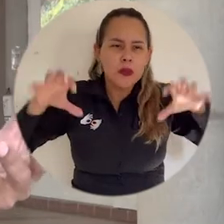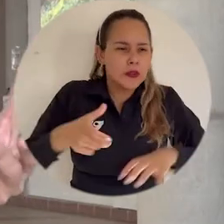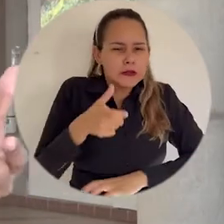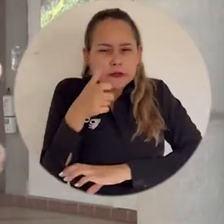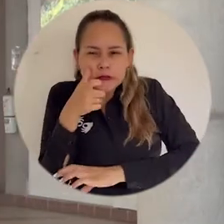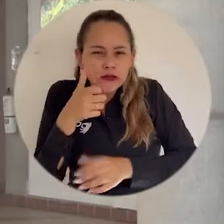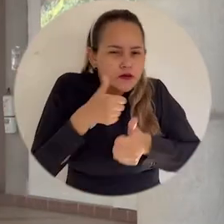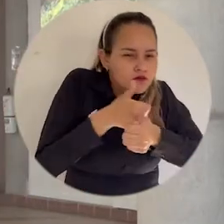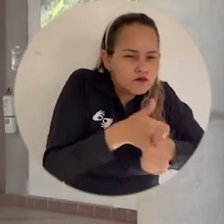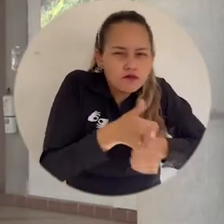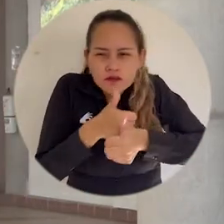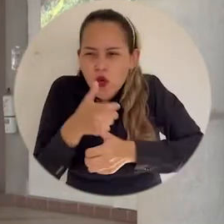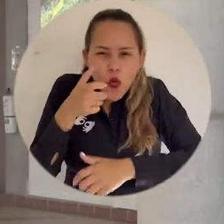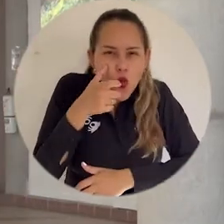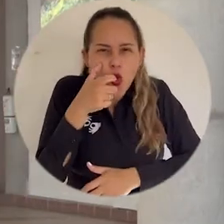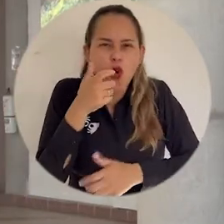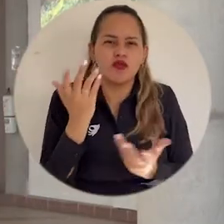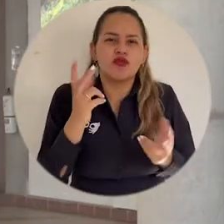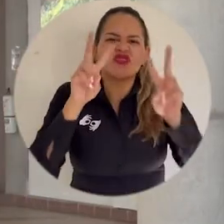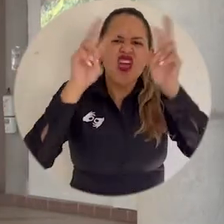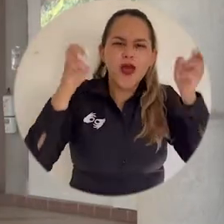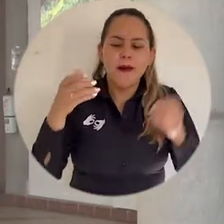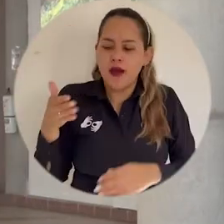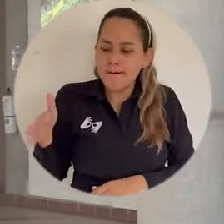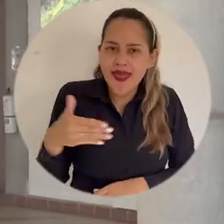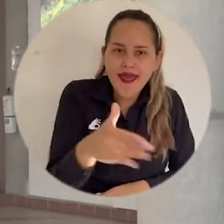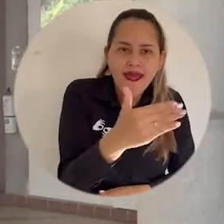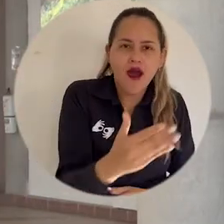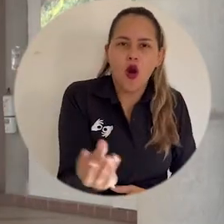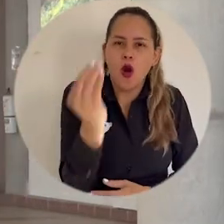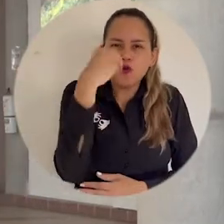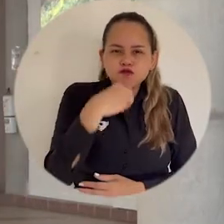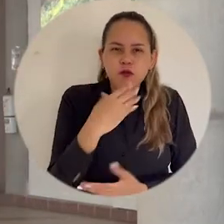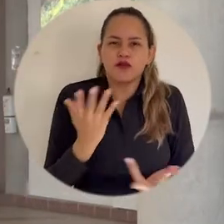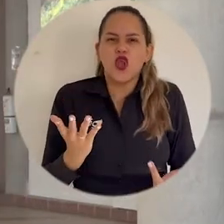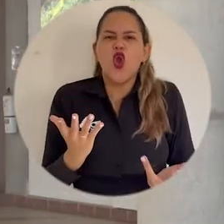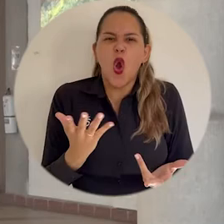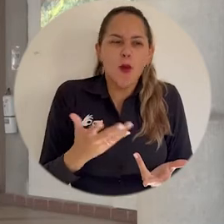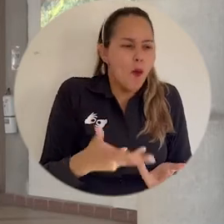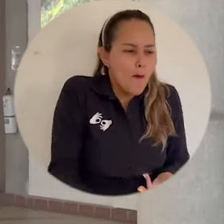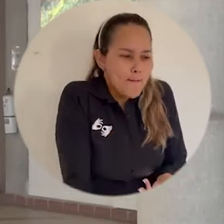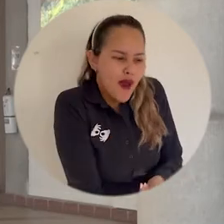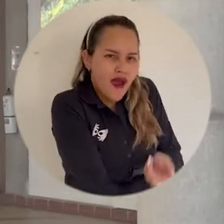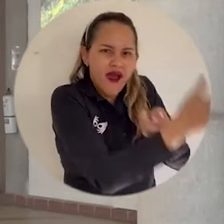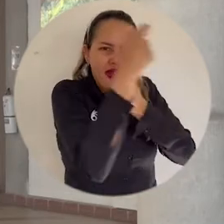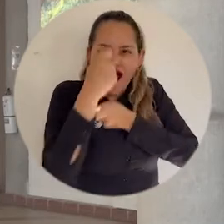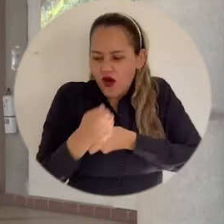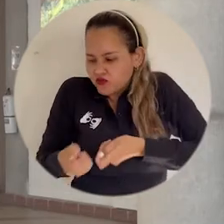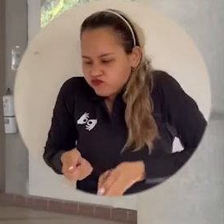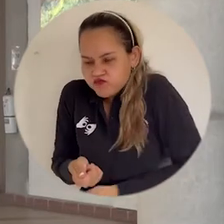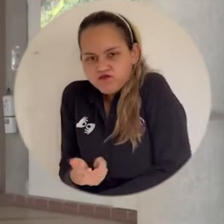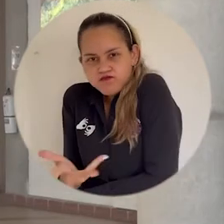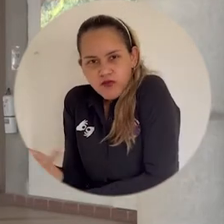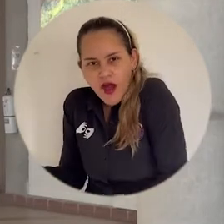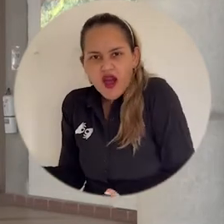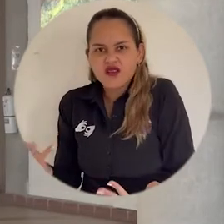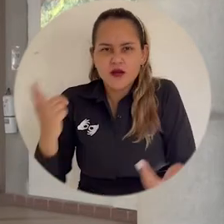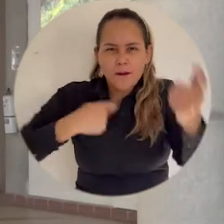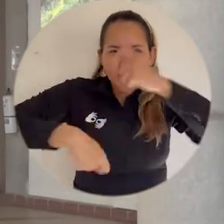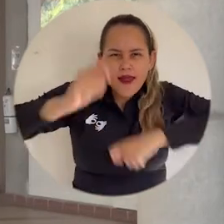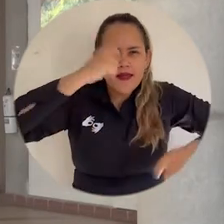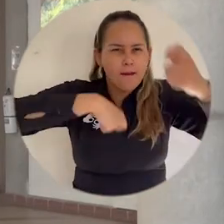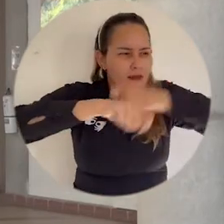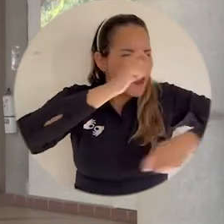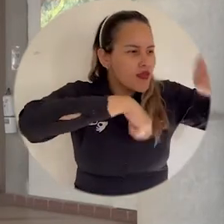efectuando, como es lo que tiene que ver con pesca de consumo, desembarco de industriales, comercialización de